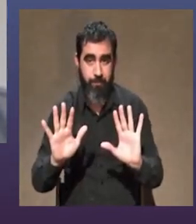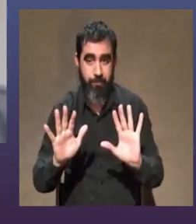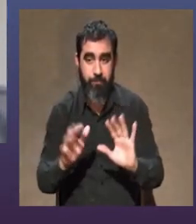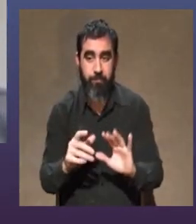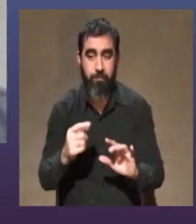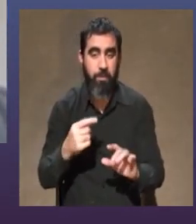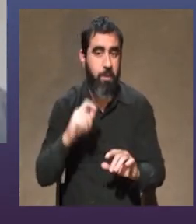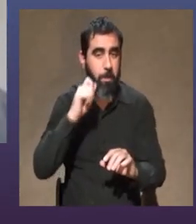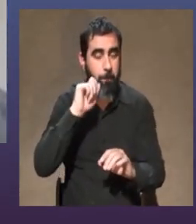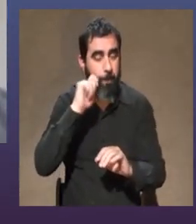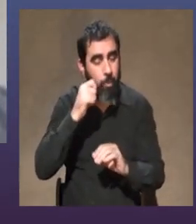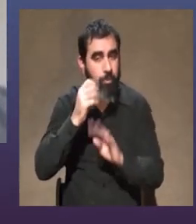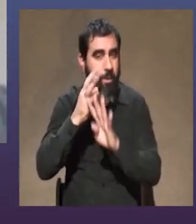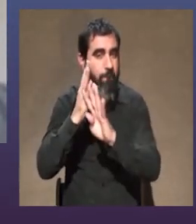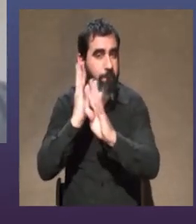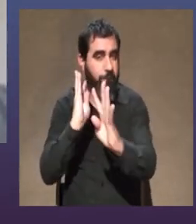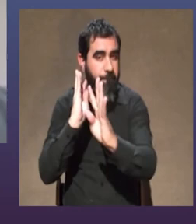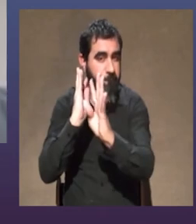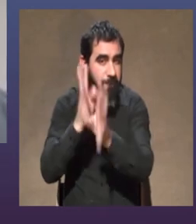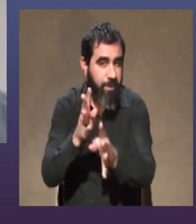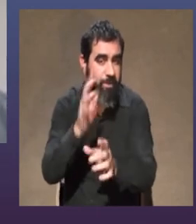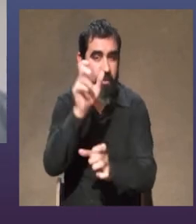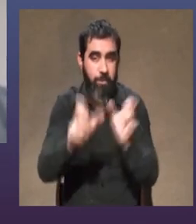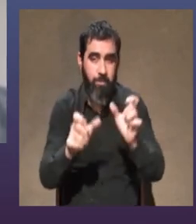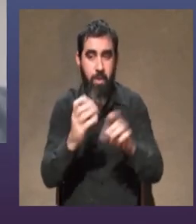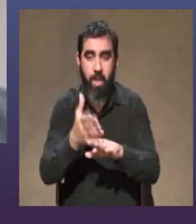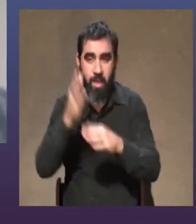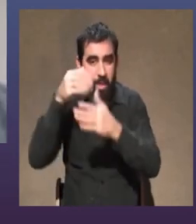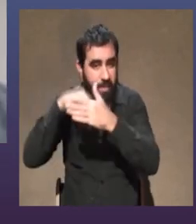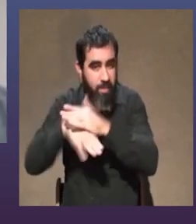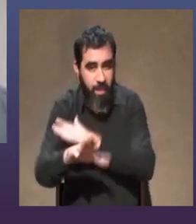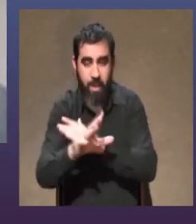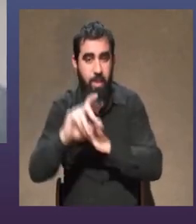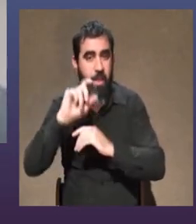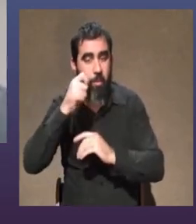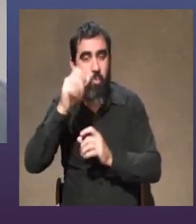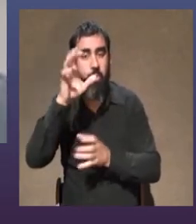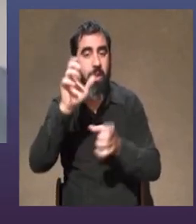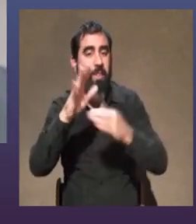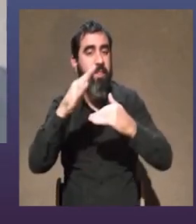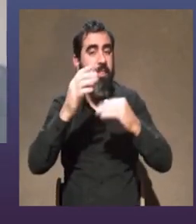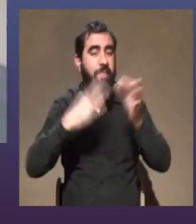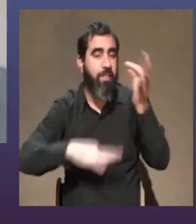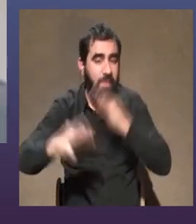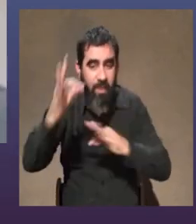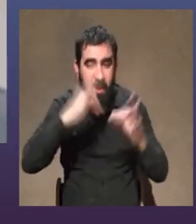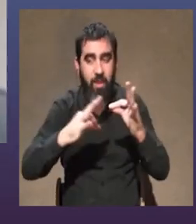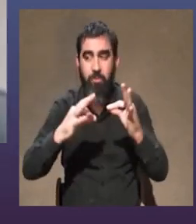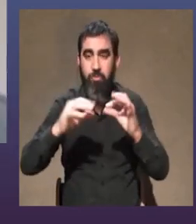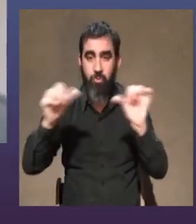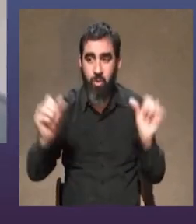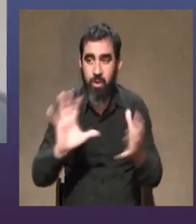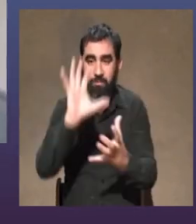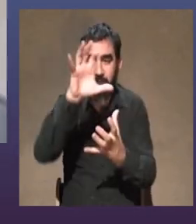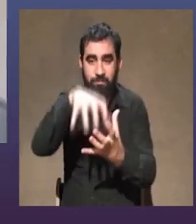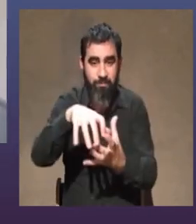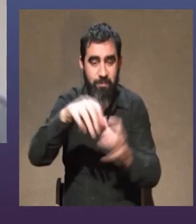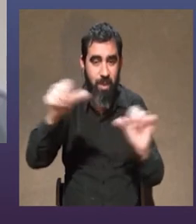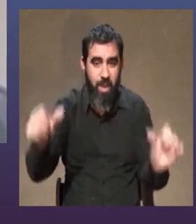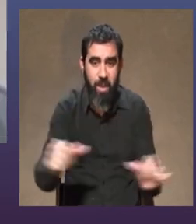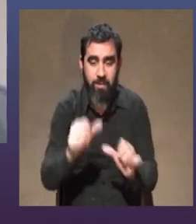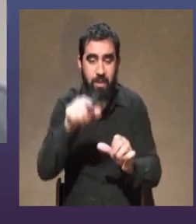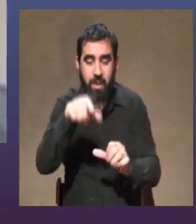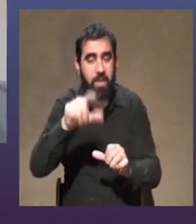la fila la entrada la previa me gusta el teatro los teatros construidos y me gusta construir algo en un teatro